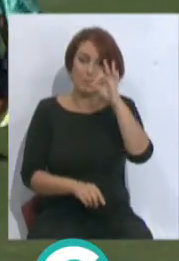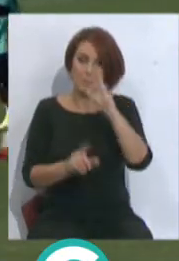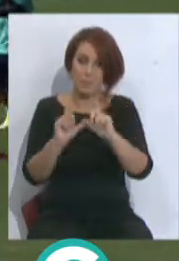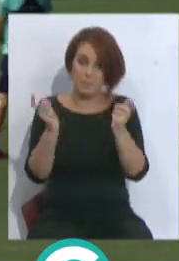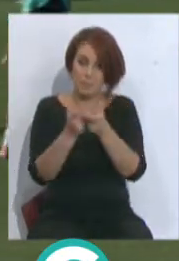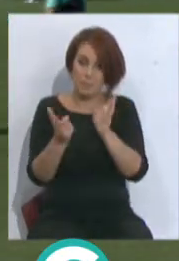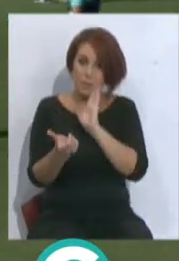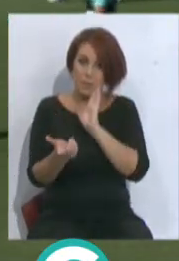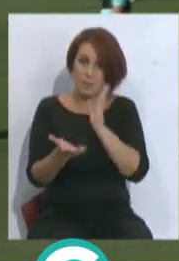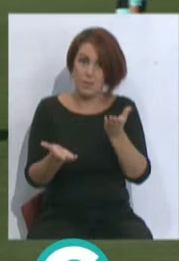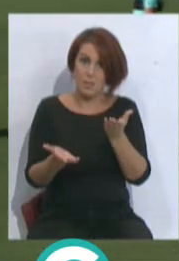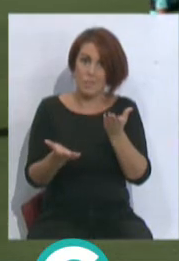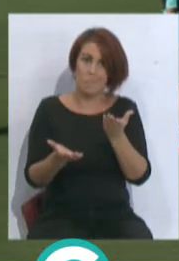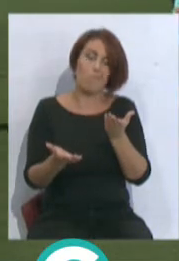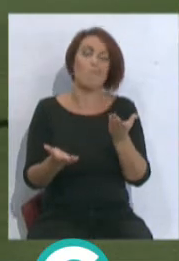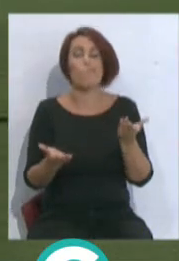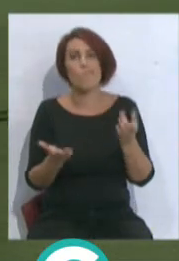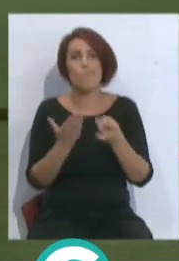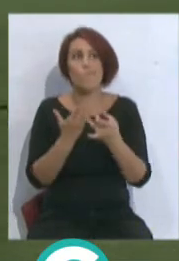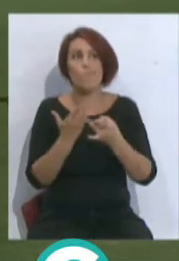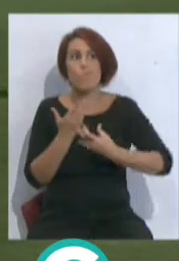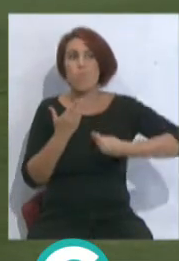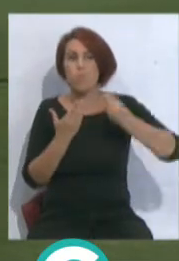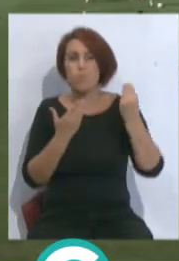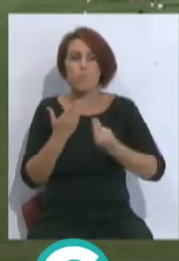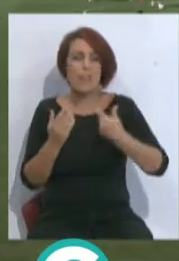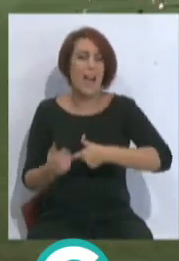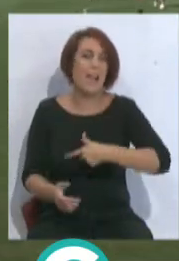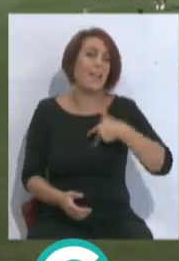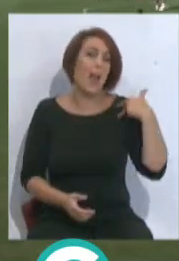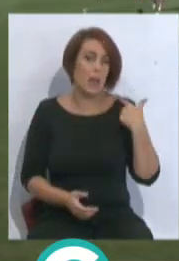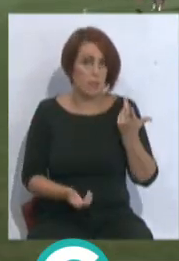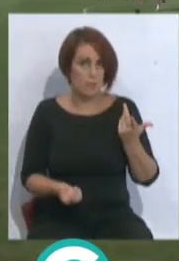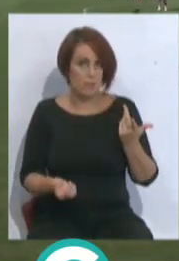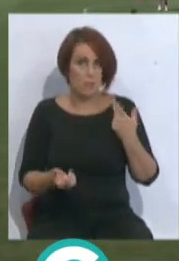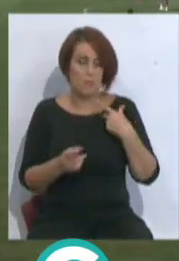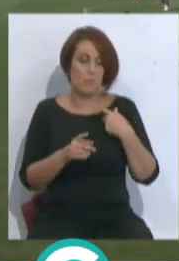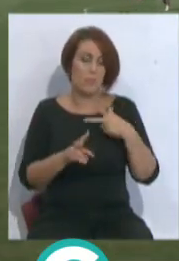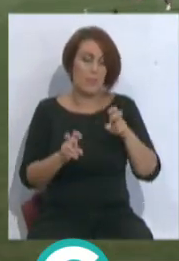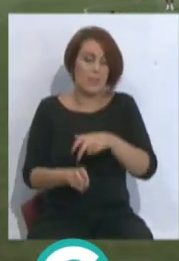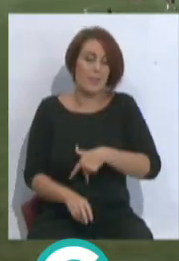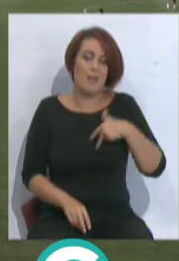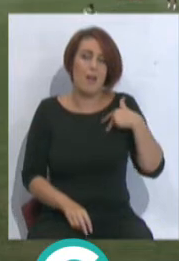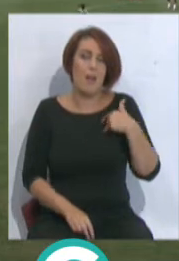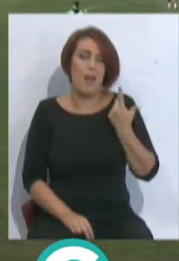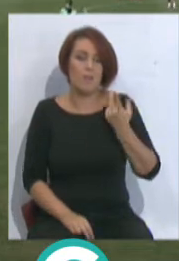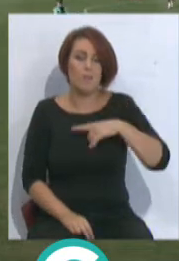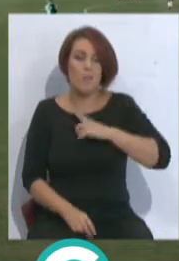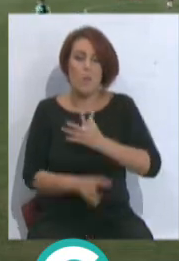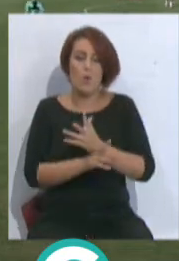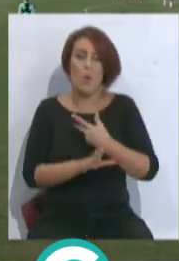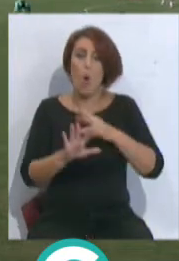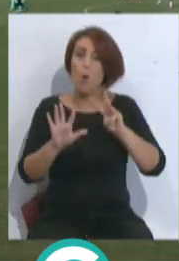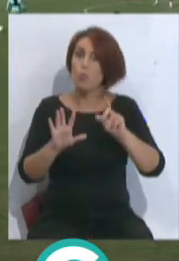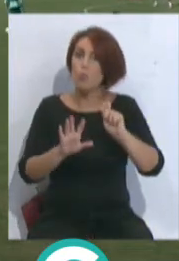no ha subido mucho la calidad general, o sea, este aspecto general, que tenemos jugadores de